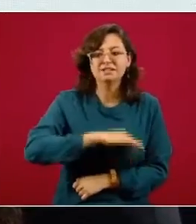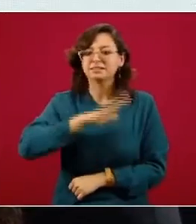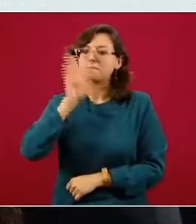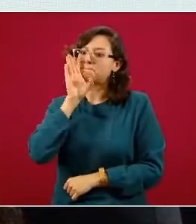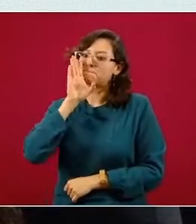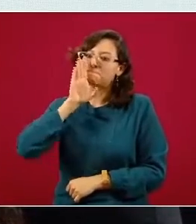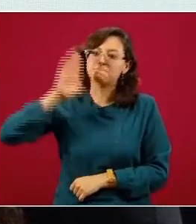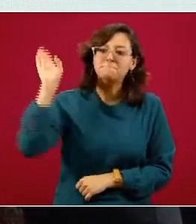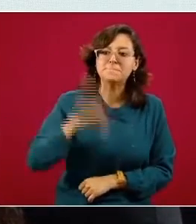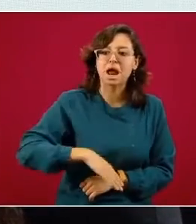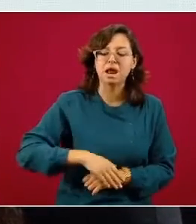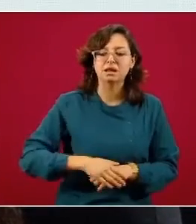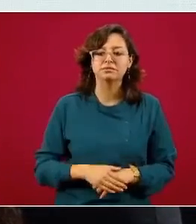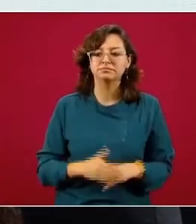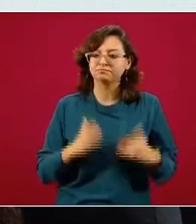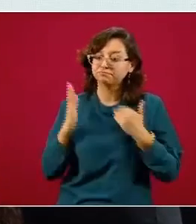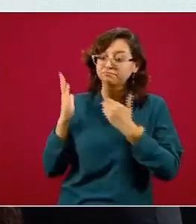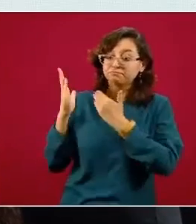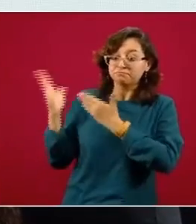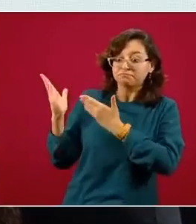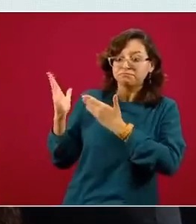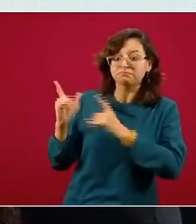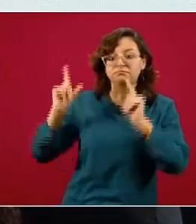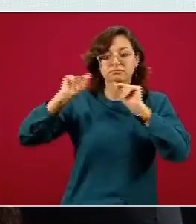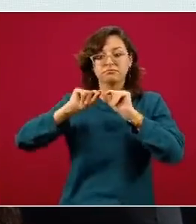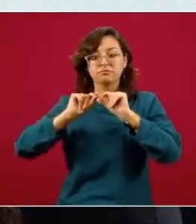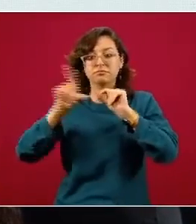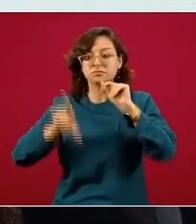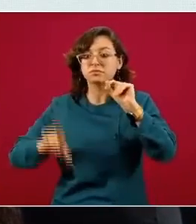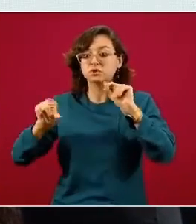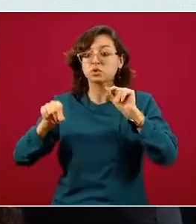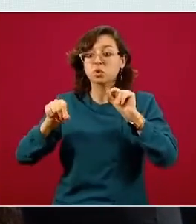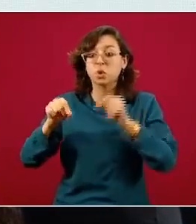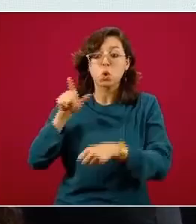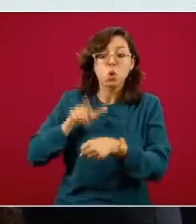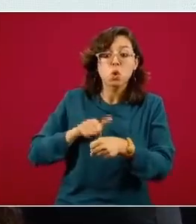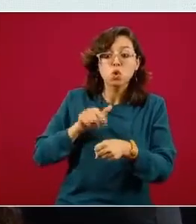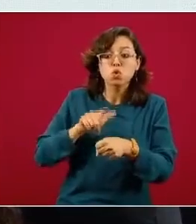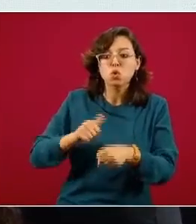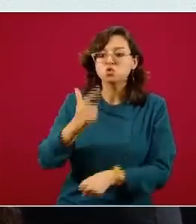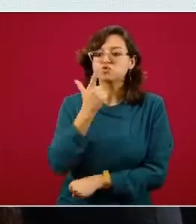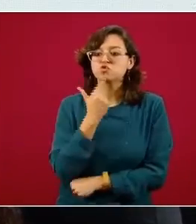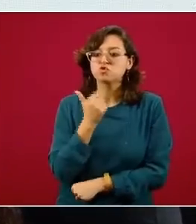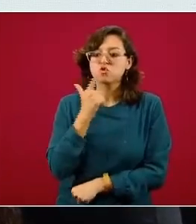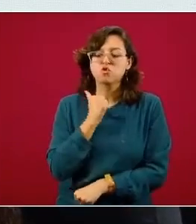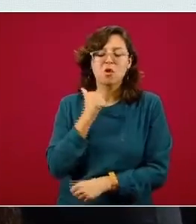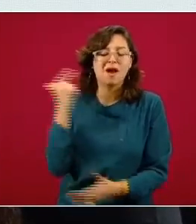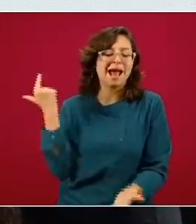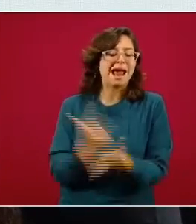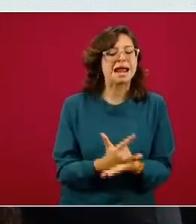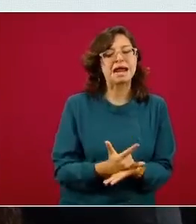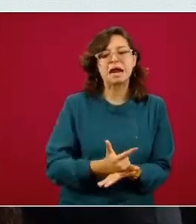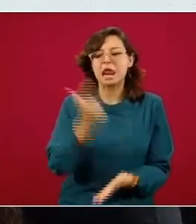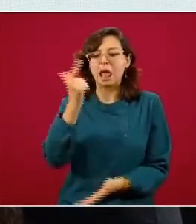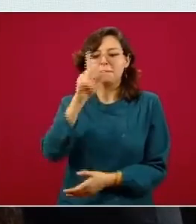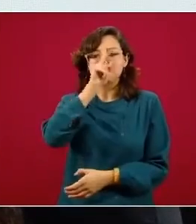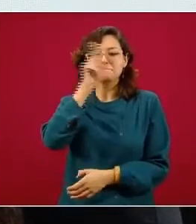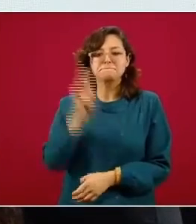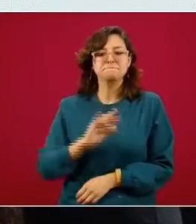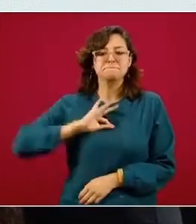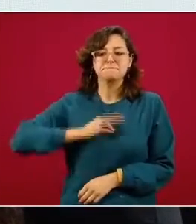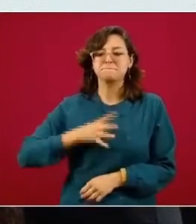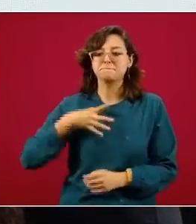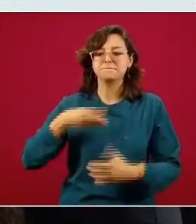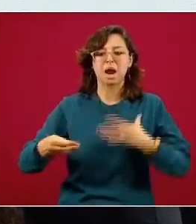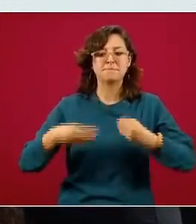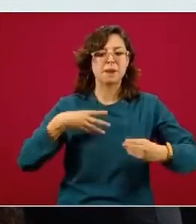República Mexicana y el color rojo indica el máximo riesgo de transmisión de